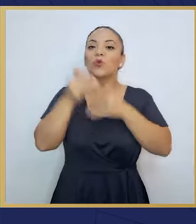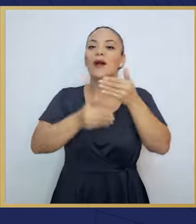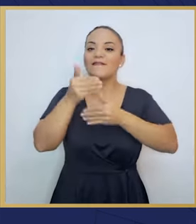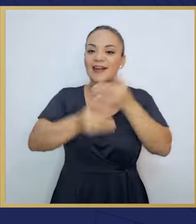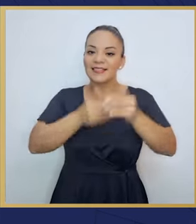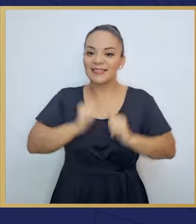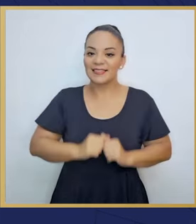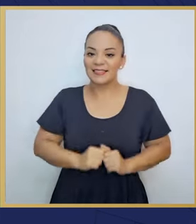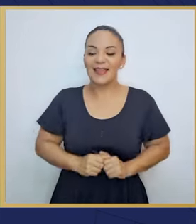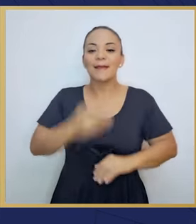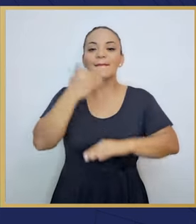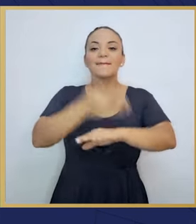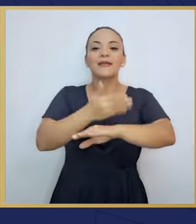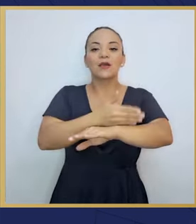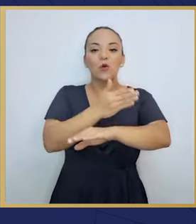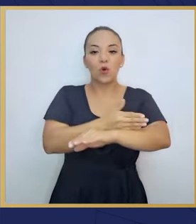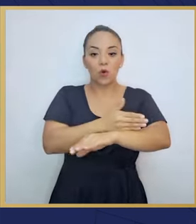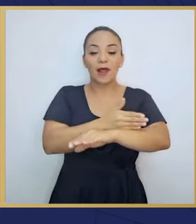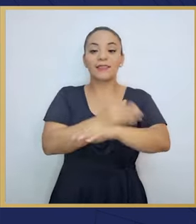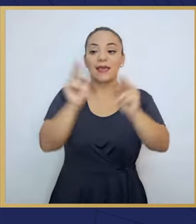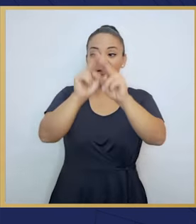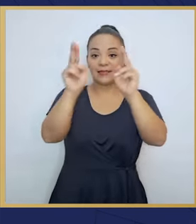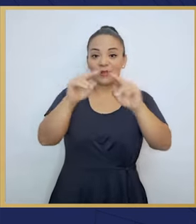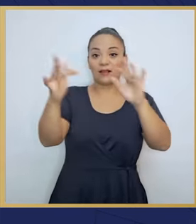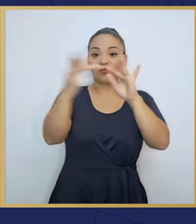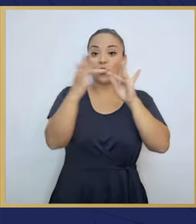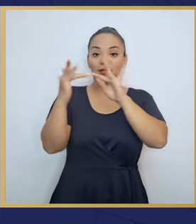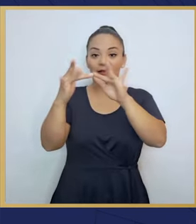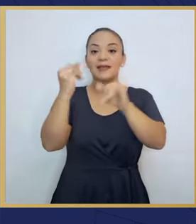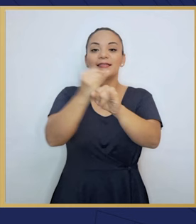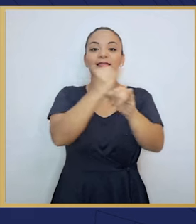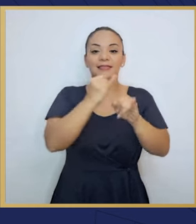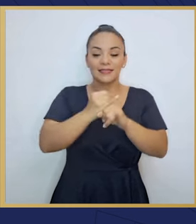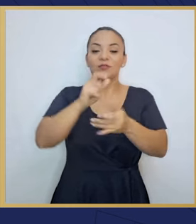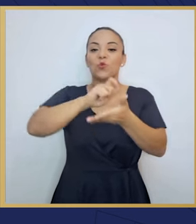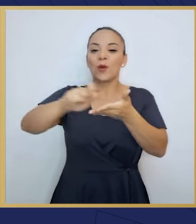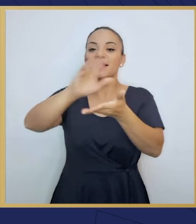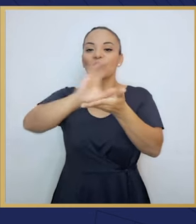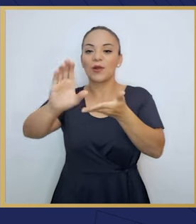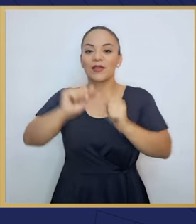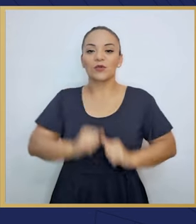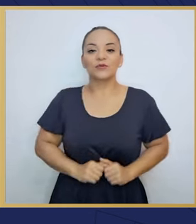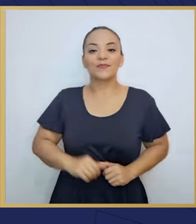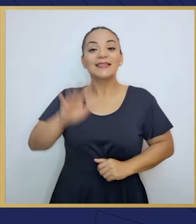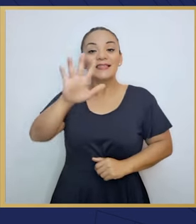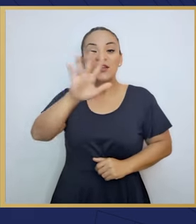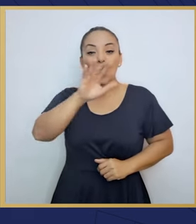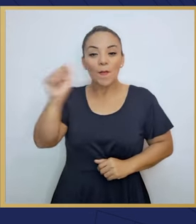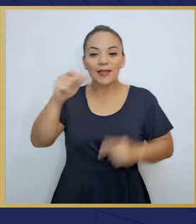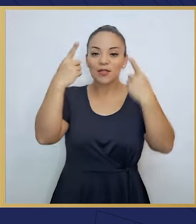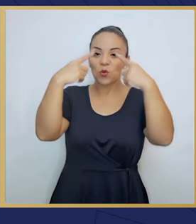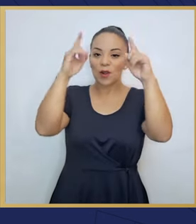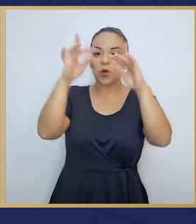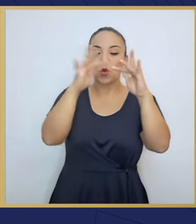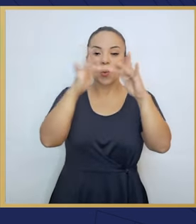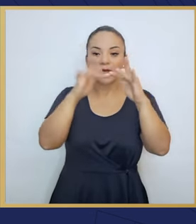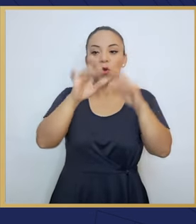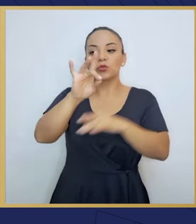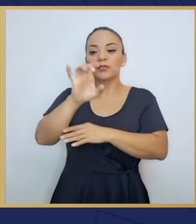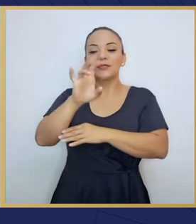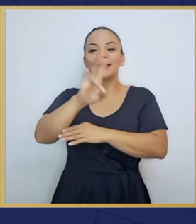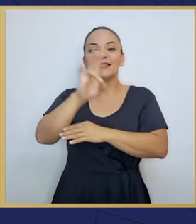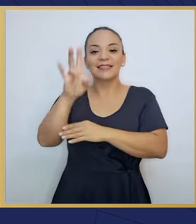avance en la mejora de la conectividad en nuestras escuelas y colegios. En cinco meses se logró conectar